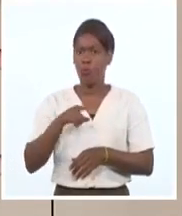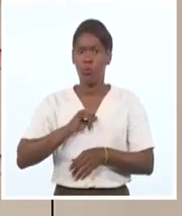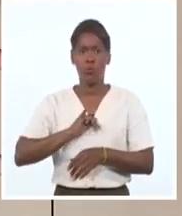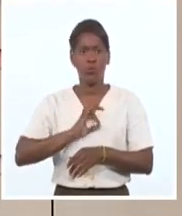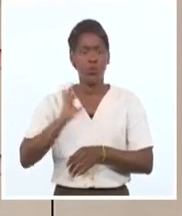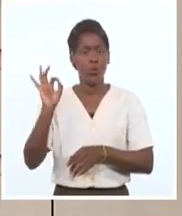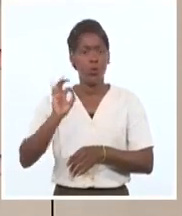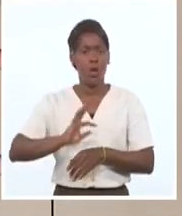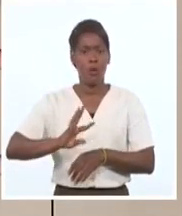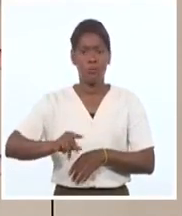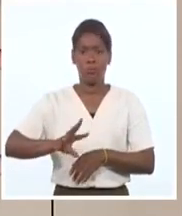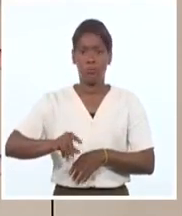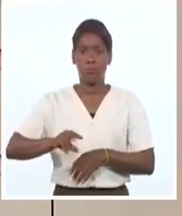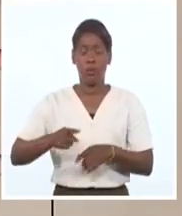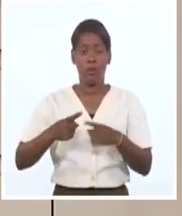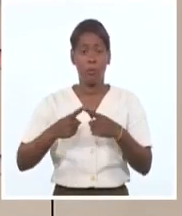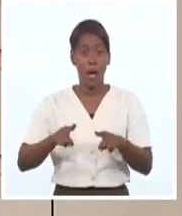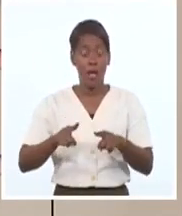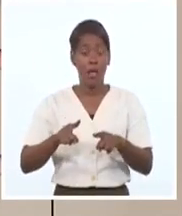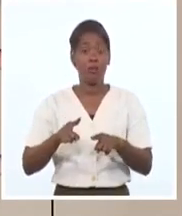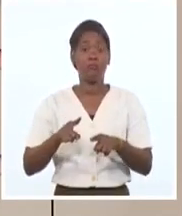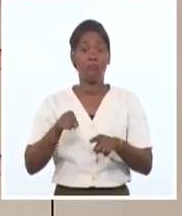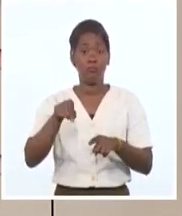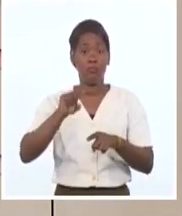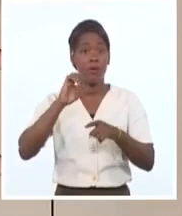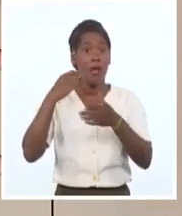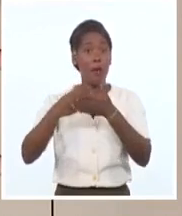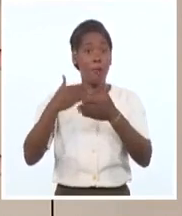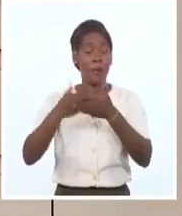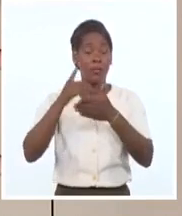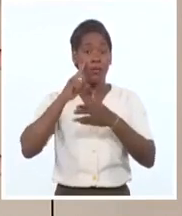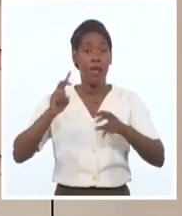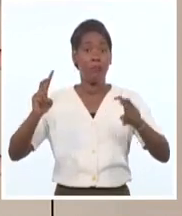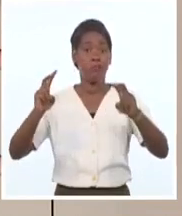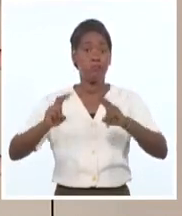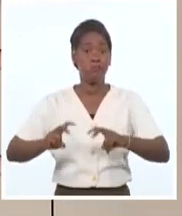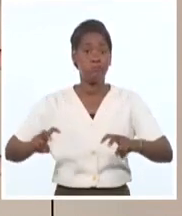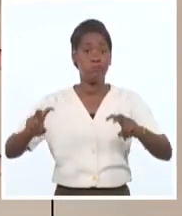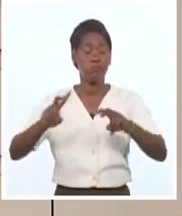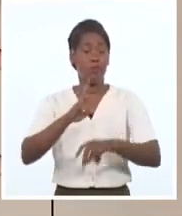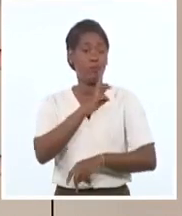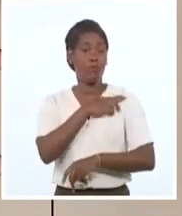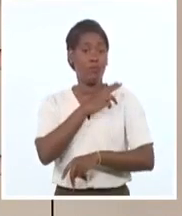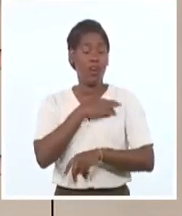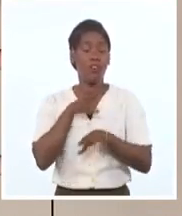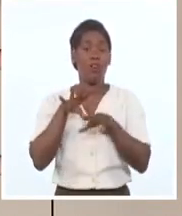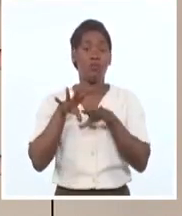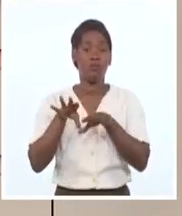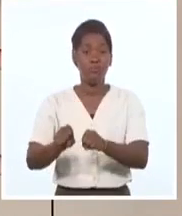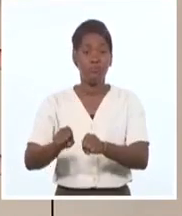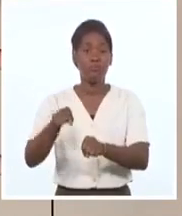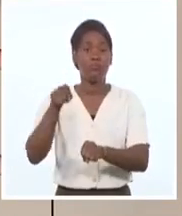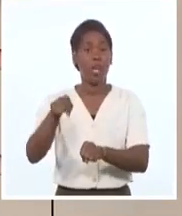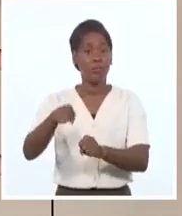que en efecto tuvieron o tienen empresas en paraísos fiscales y que, asimismo, y que,